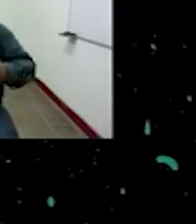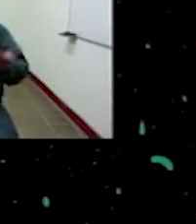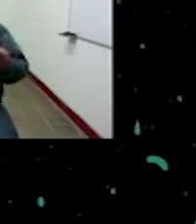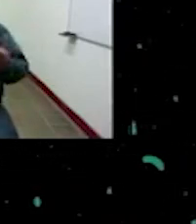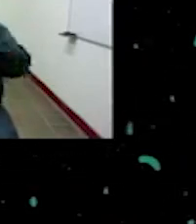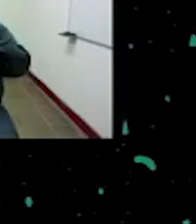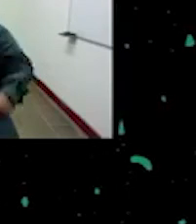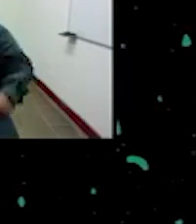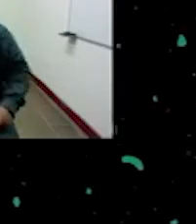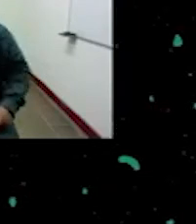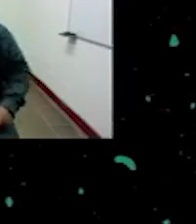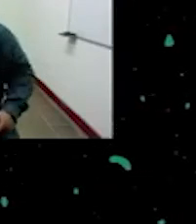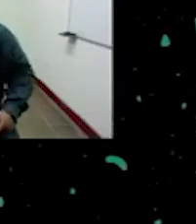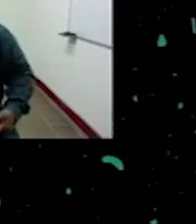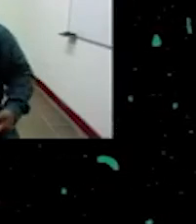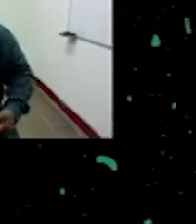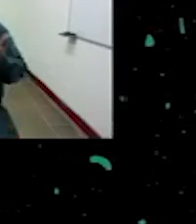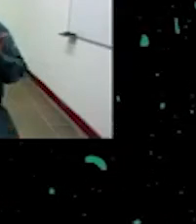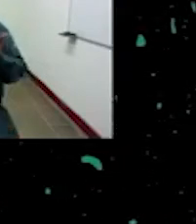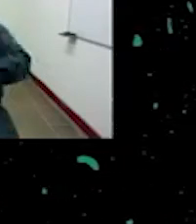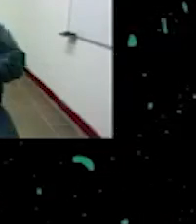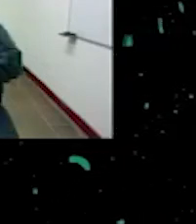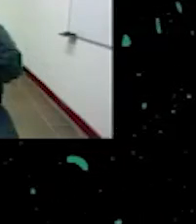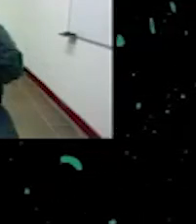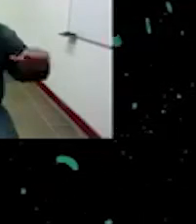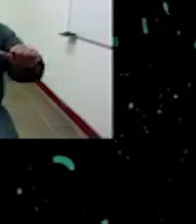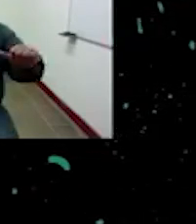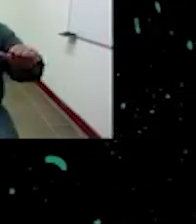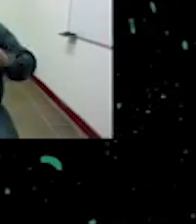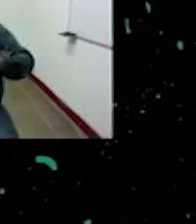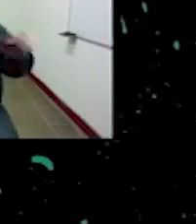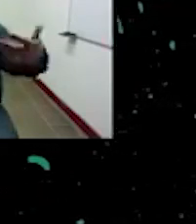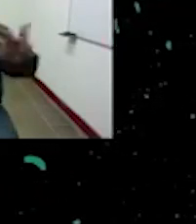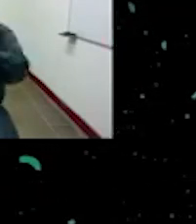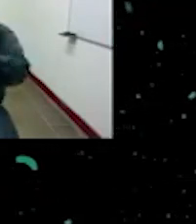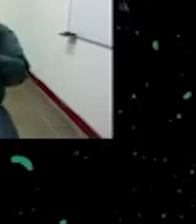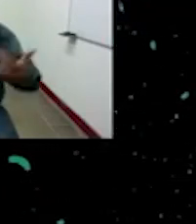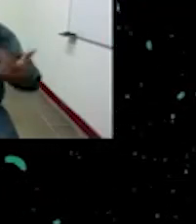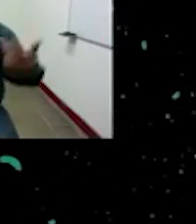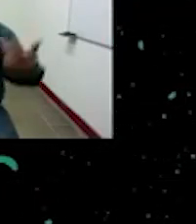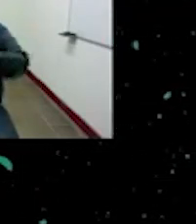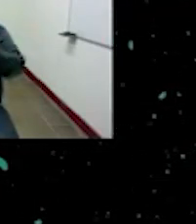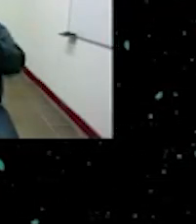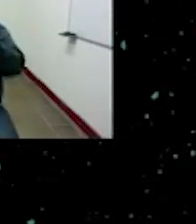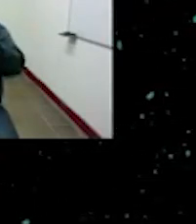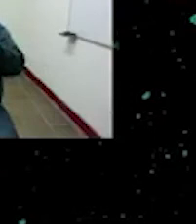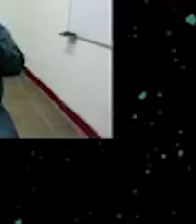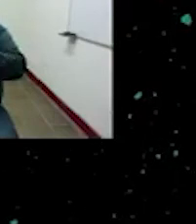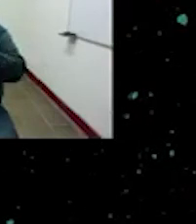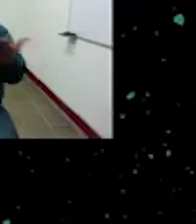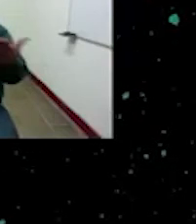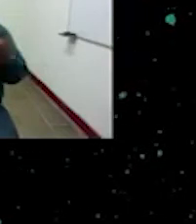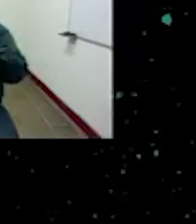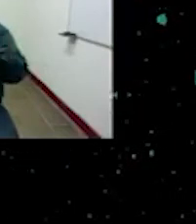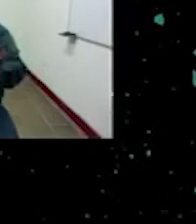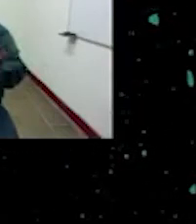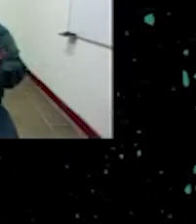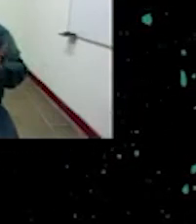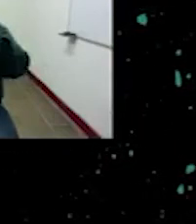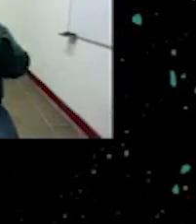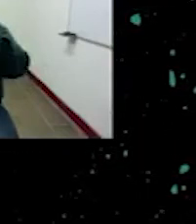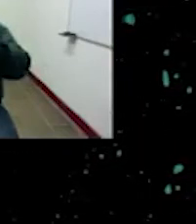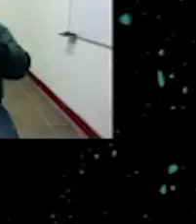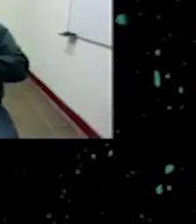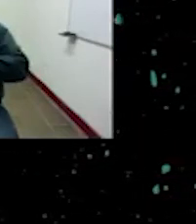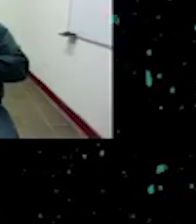gracias a todos y todas por estar, por sus preguntas, por participar y pues nada, por ahí también